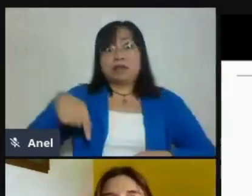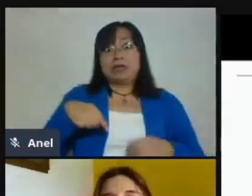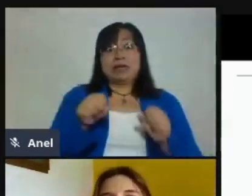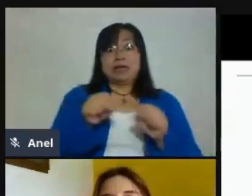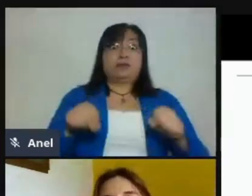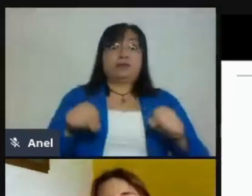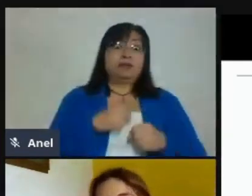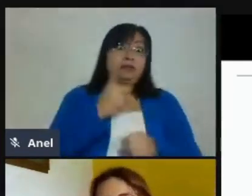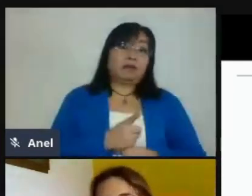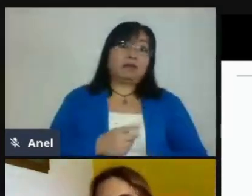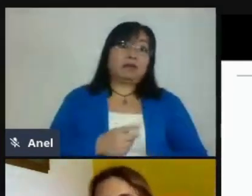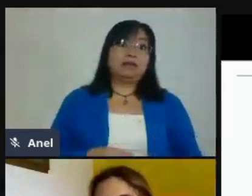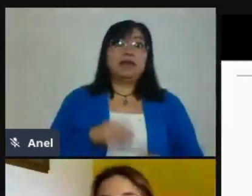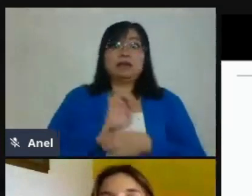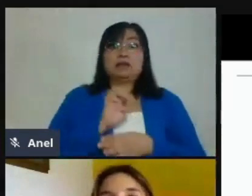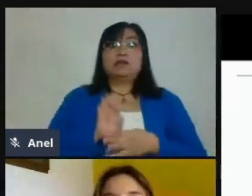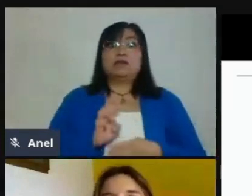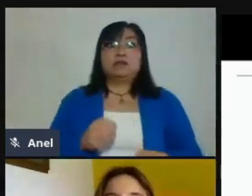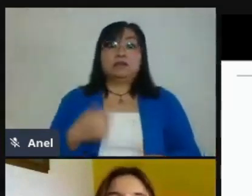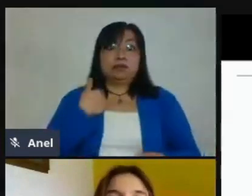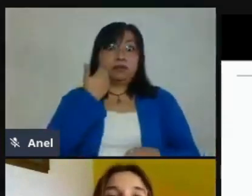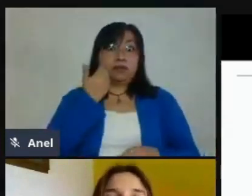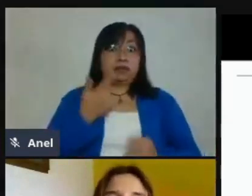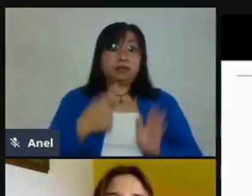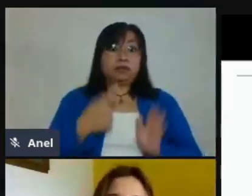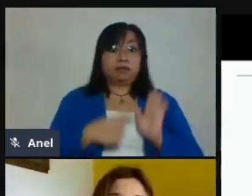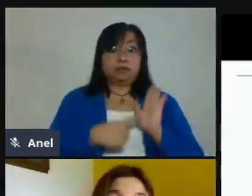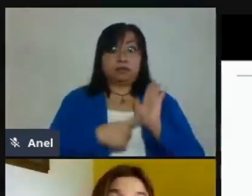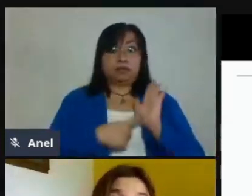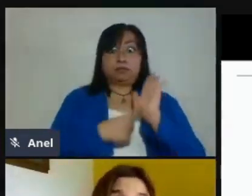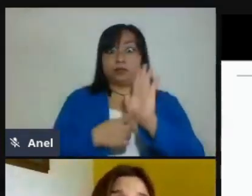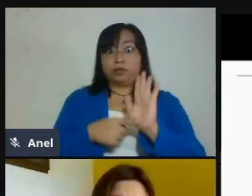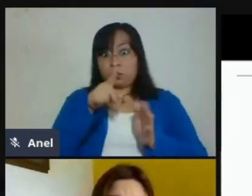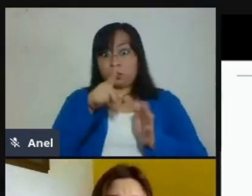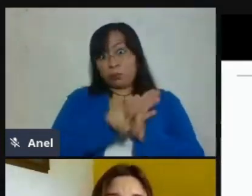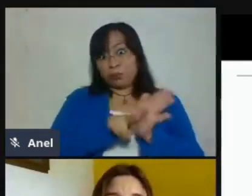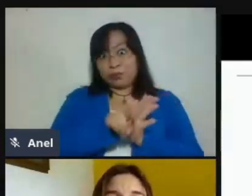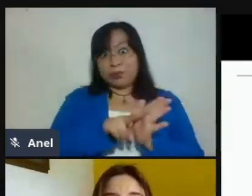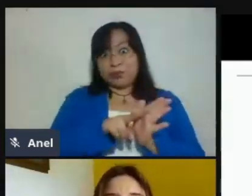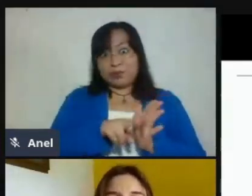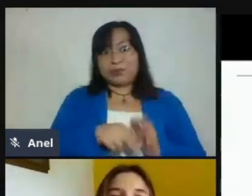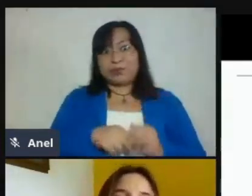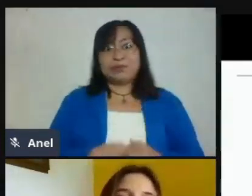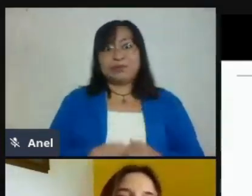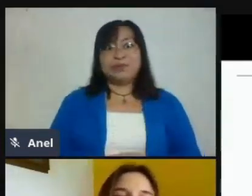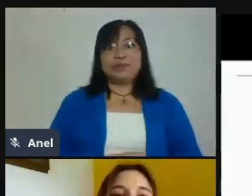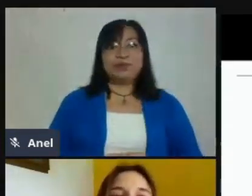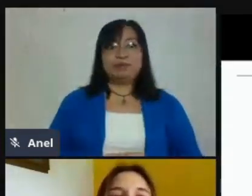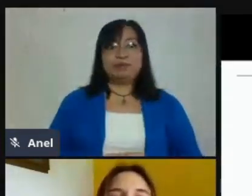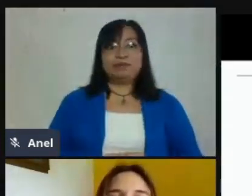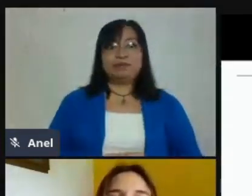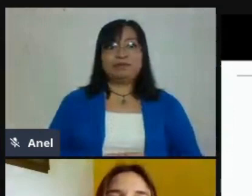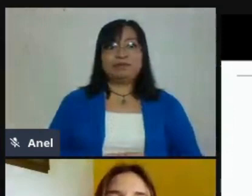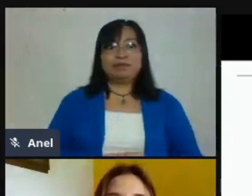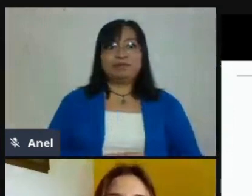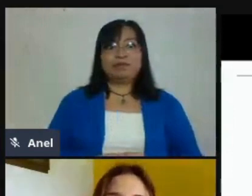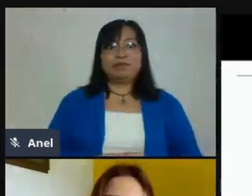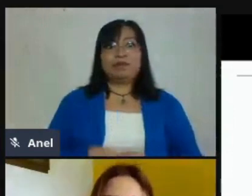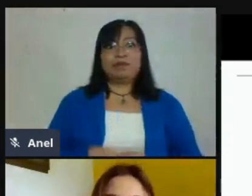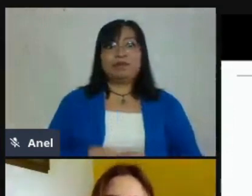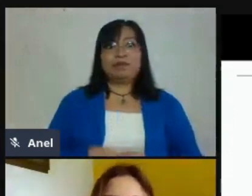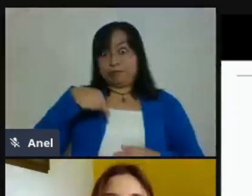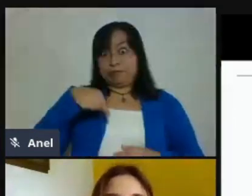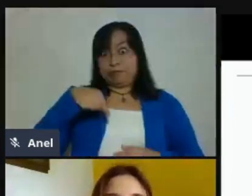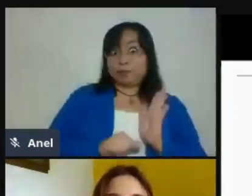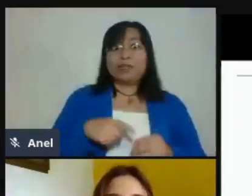dar una sorpresita. Este mes en Google estamos celebrando a los maestros y me gustaría presentarles un video